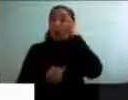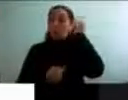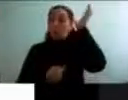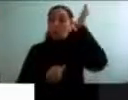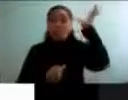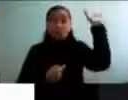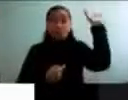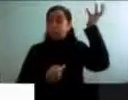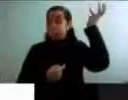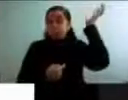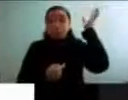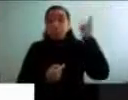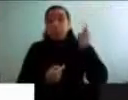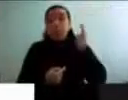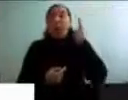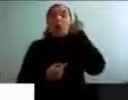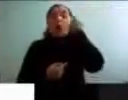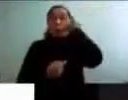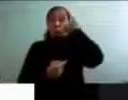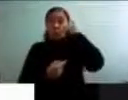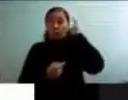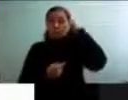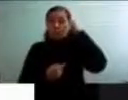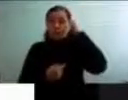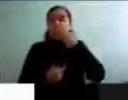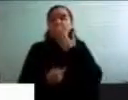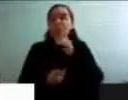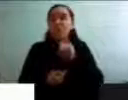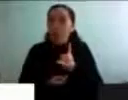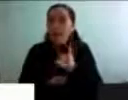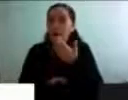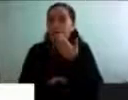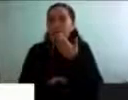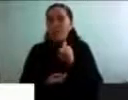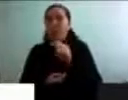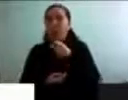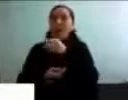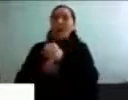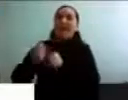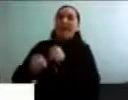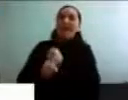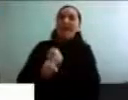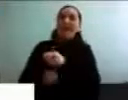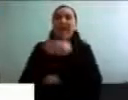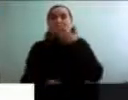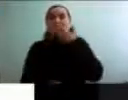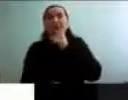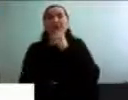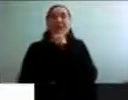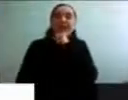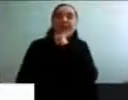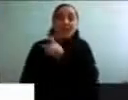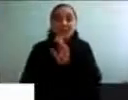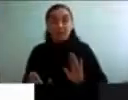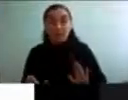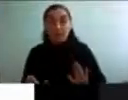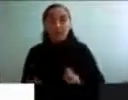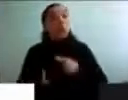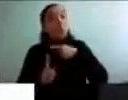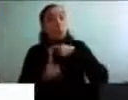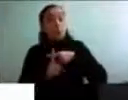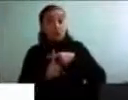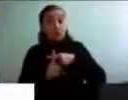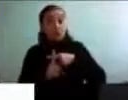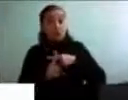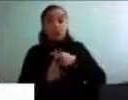Las inconscientes siempre se remiten a estas bromas que uno hace con respecto a la edad. Y también puede ser tanto positiva como negativa.